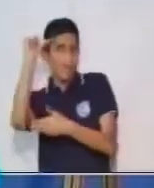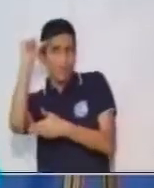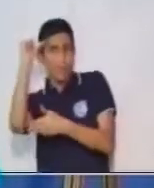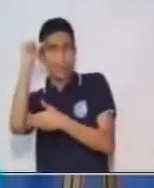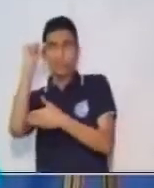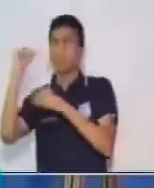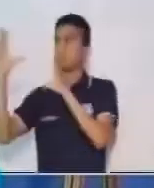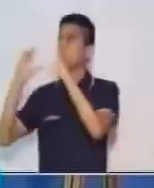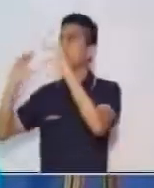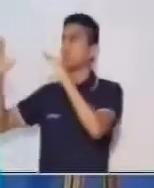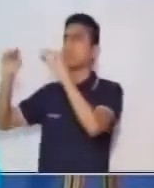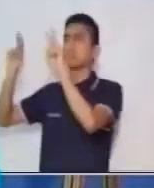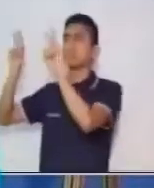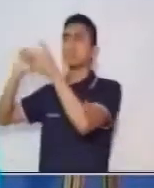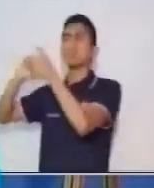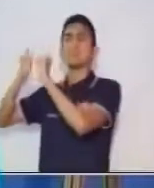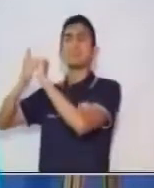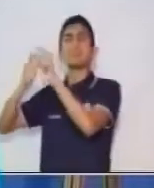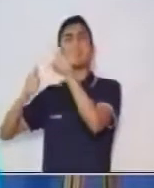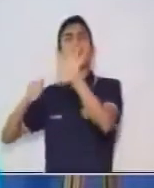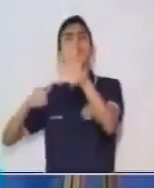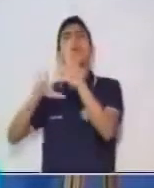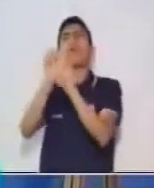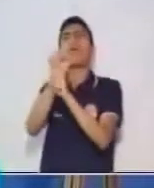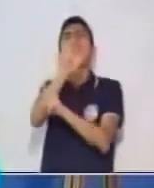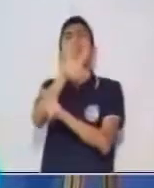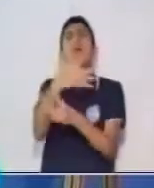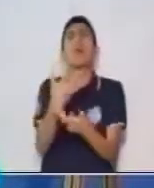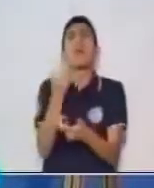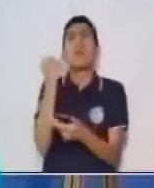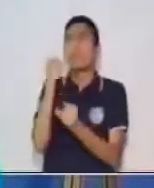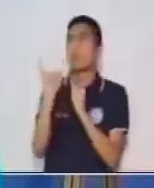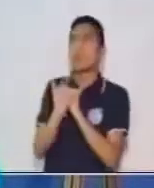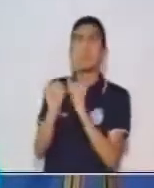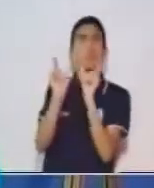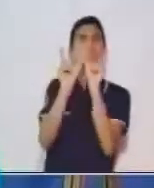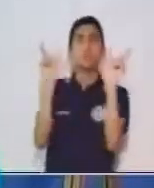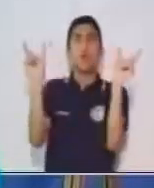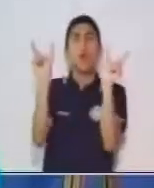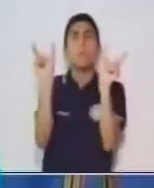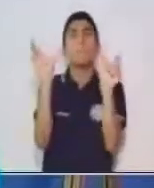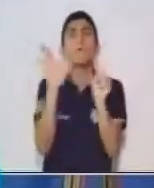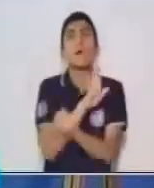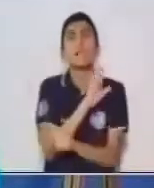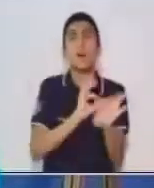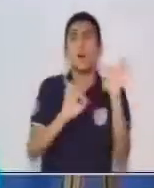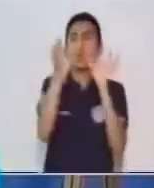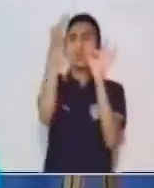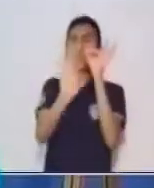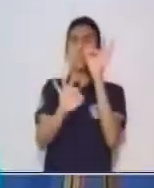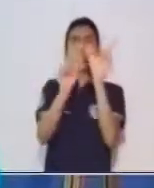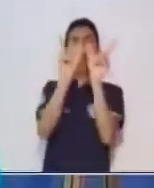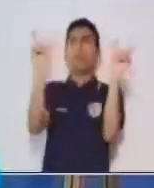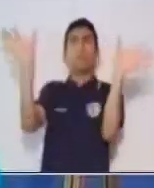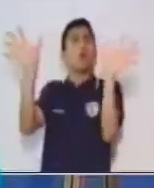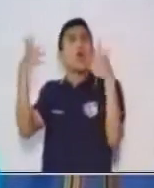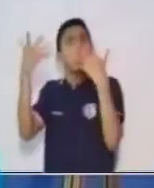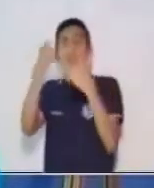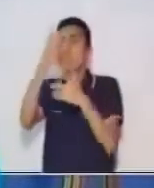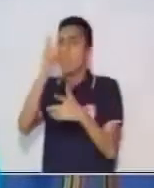deportes. Para que nosotros podamos identificar si esto es una oración compuesta, debemos